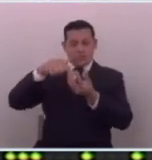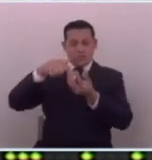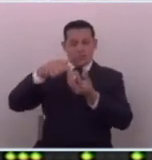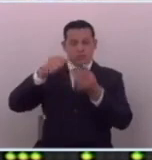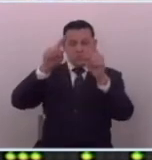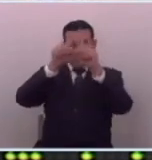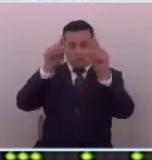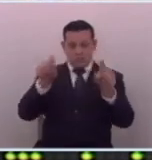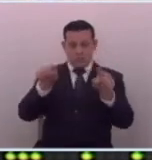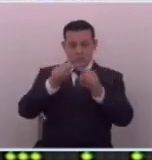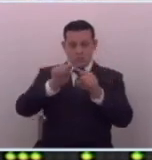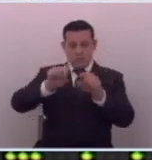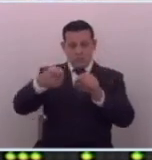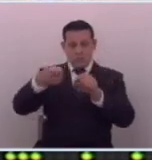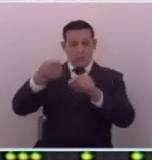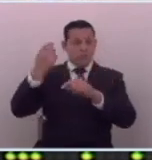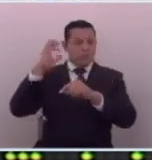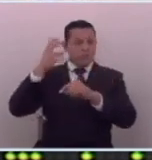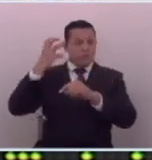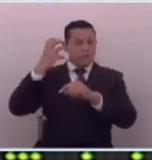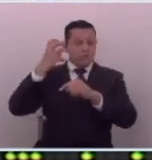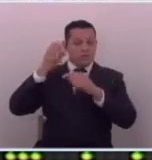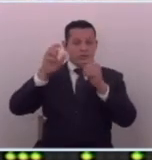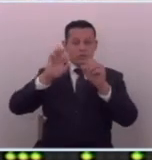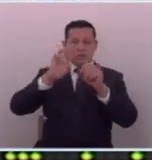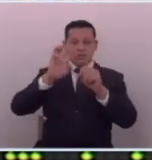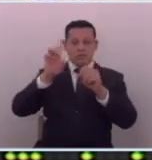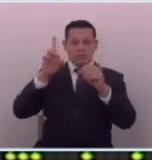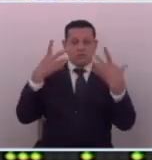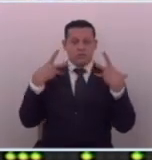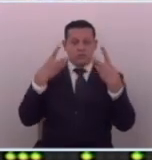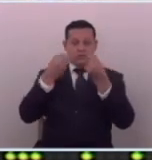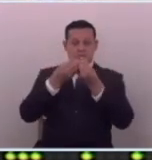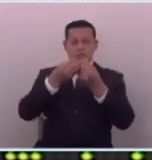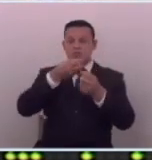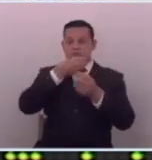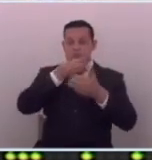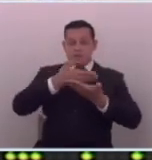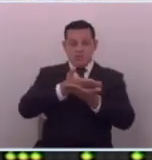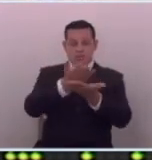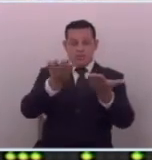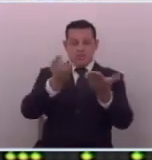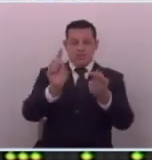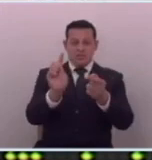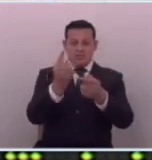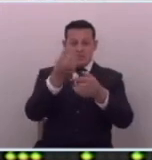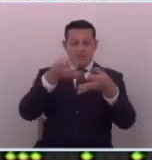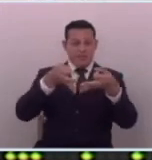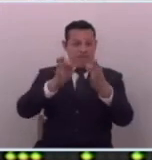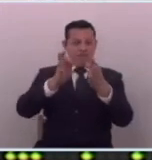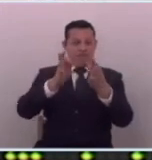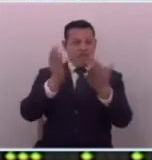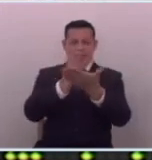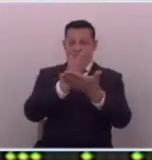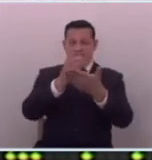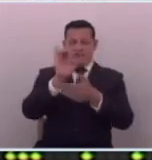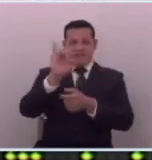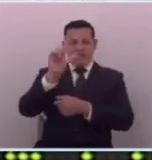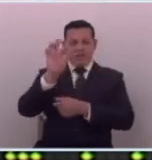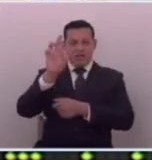televisión por redes sociales todo esto para que la información llegue hacia ustedes de primera mano y sin ningún filtro